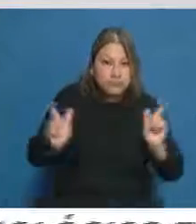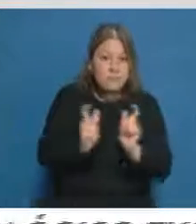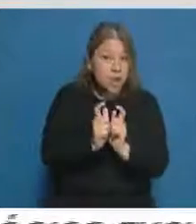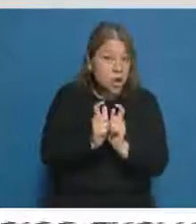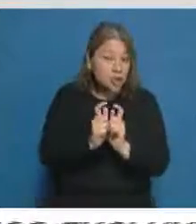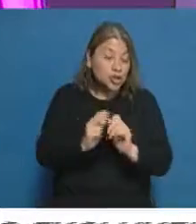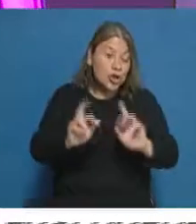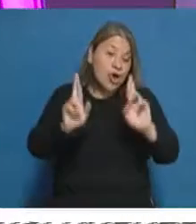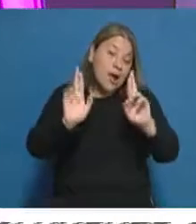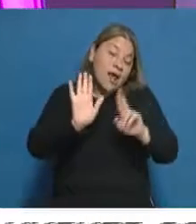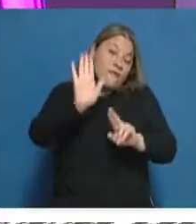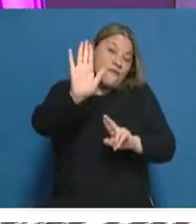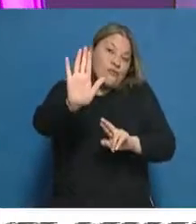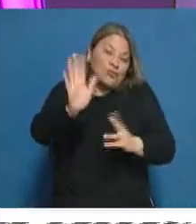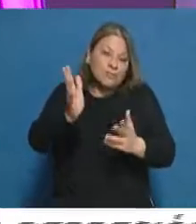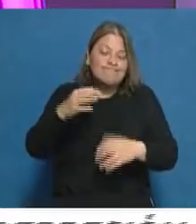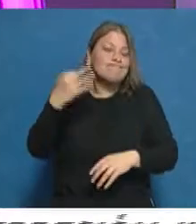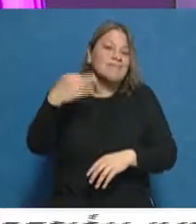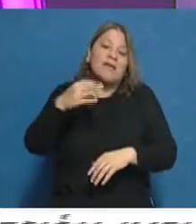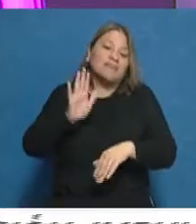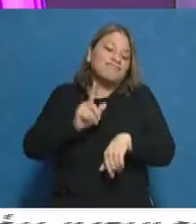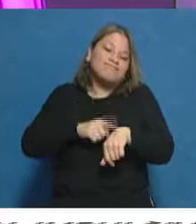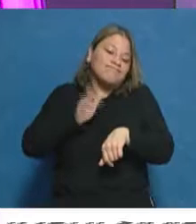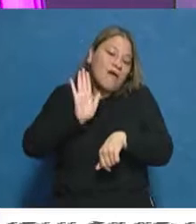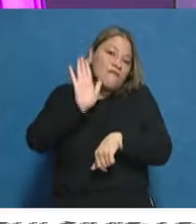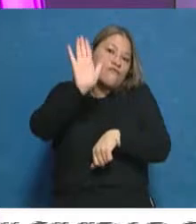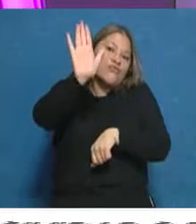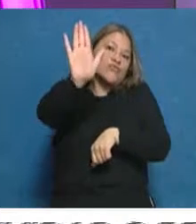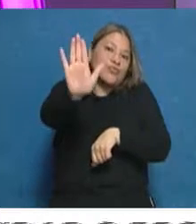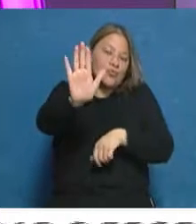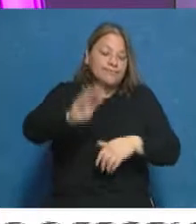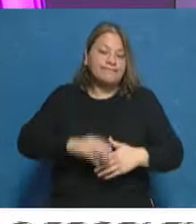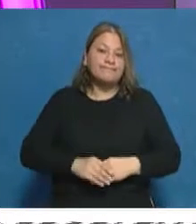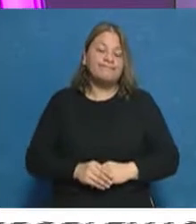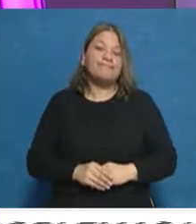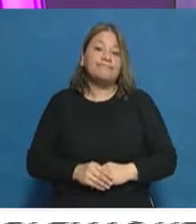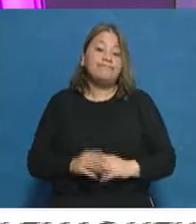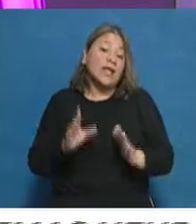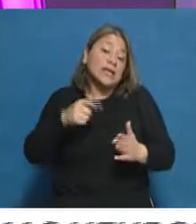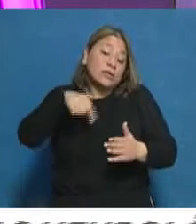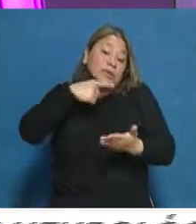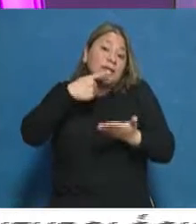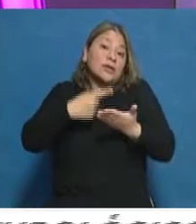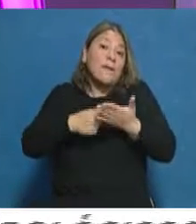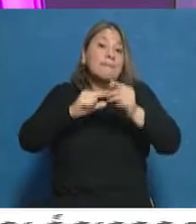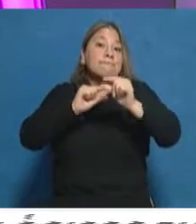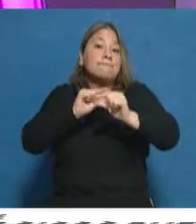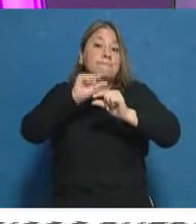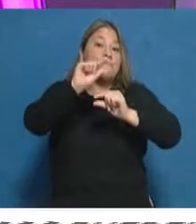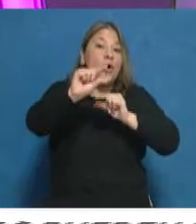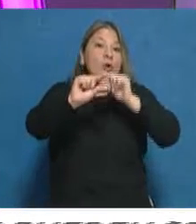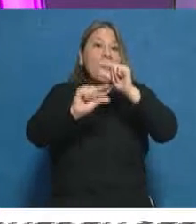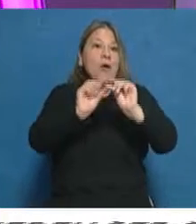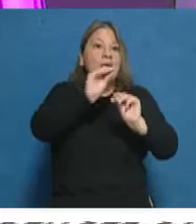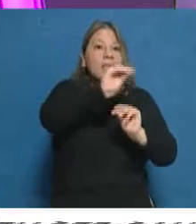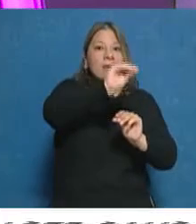siniestros viales y eso se deberá ver con el tiempo. Es una medida y poco a poco se van sumando más